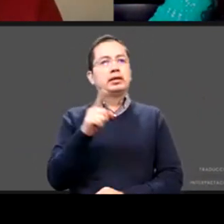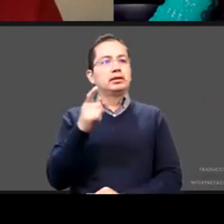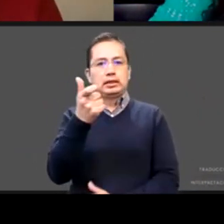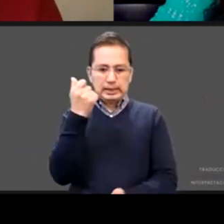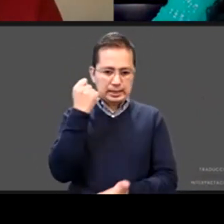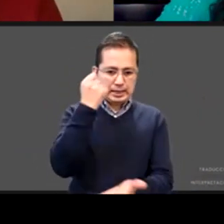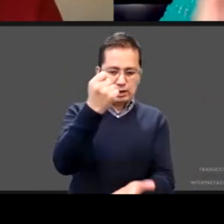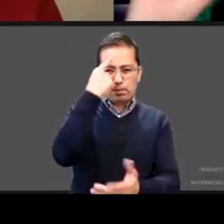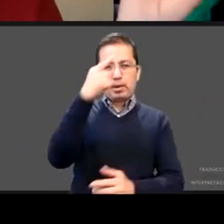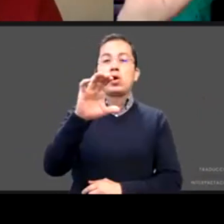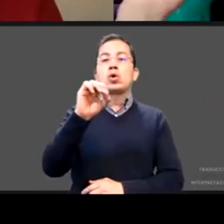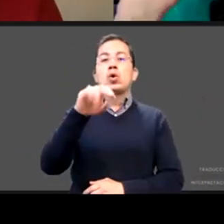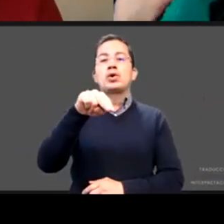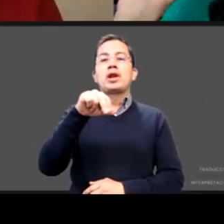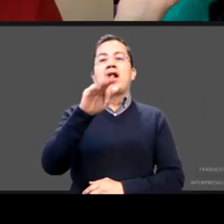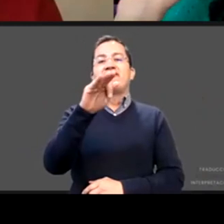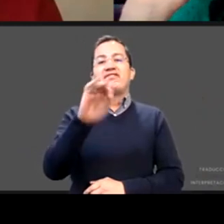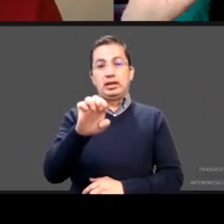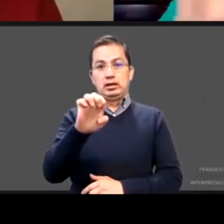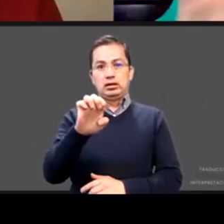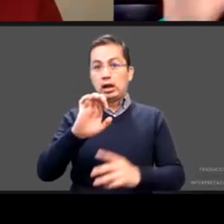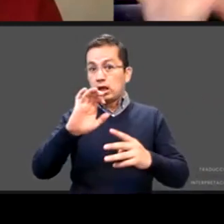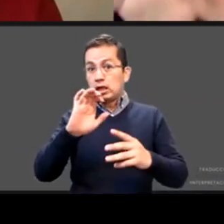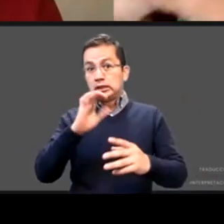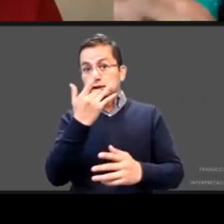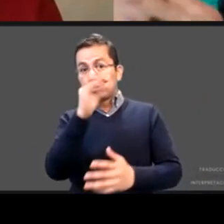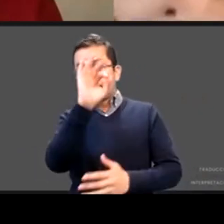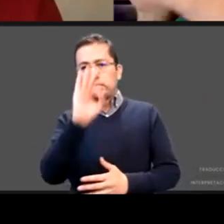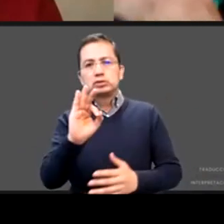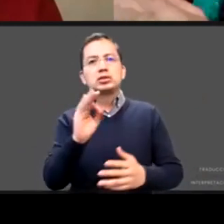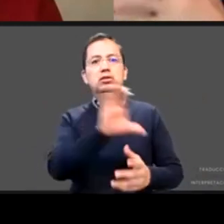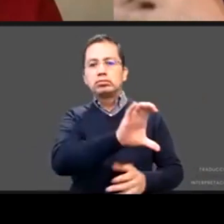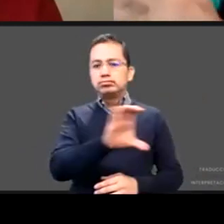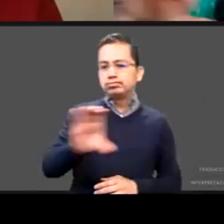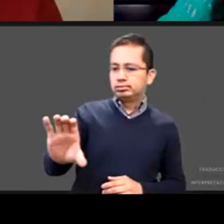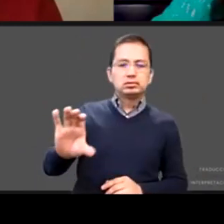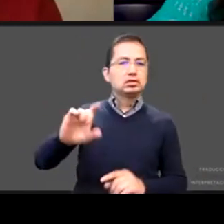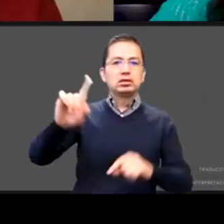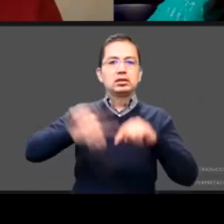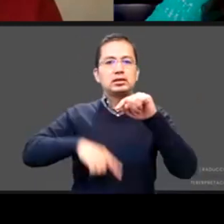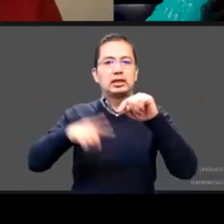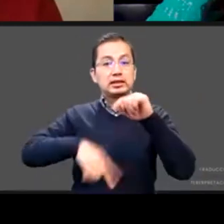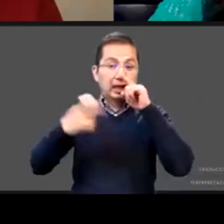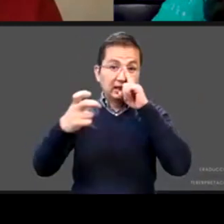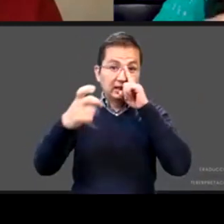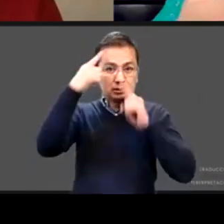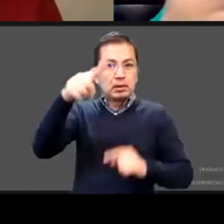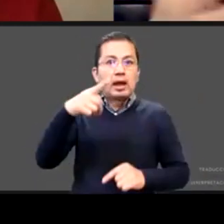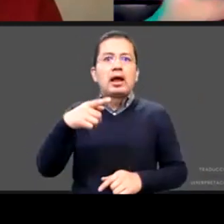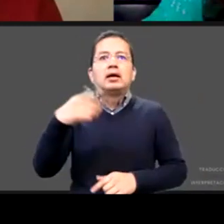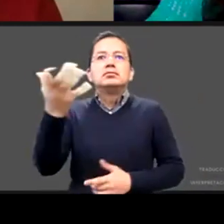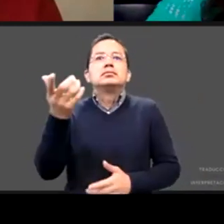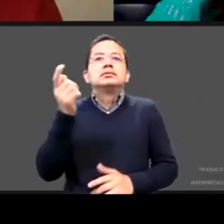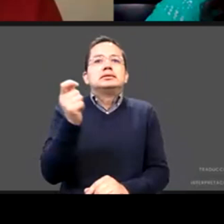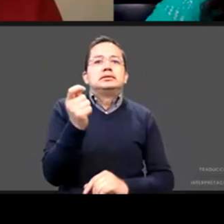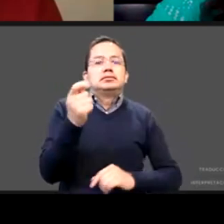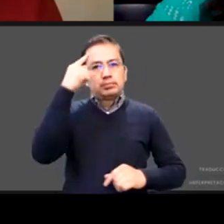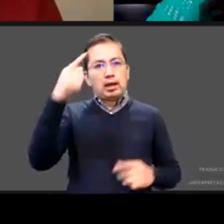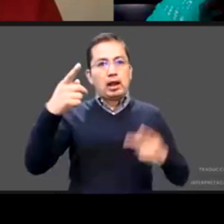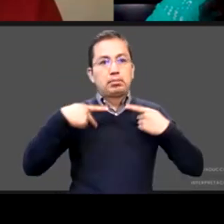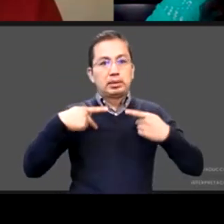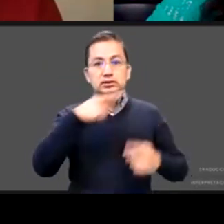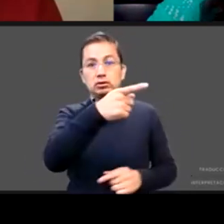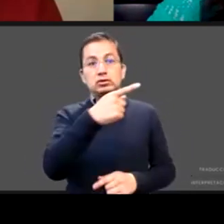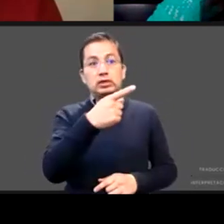del CONAFE están en las partidas de servicios que atienden a las personas que dan servicio en el